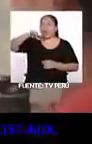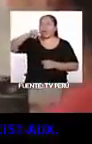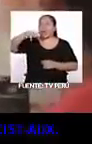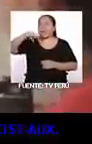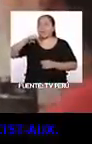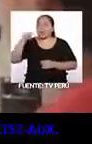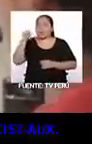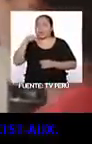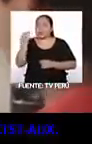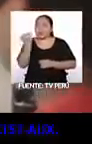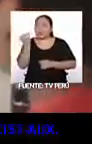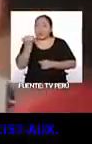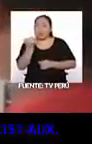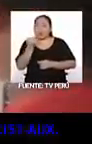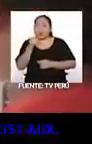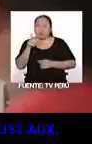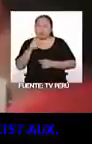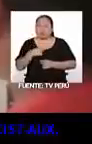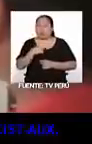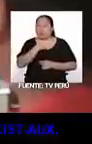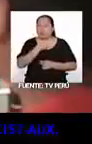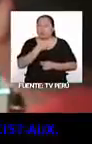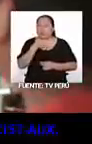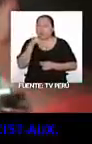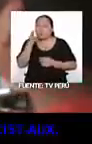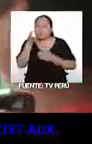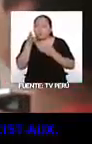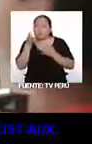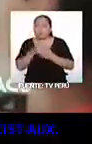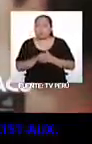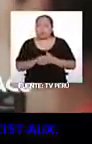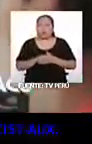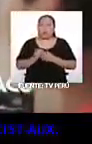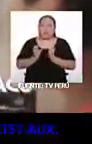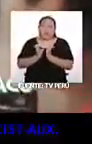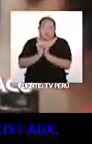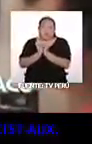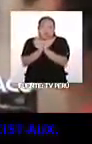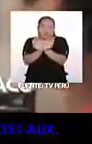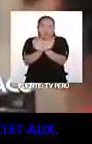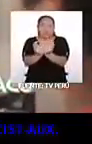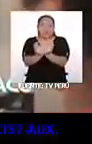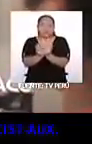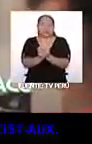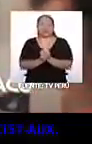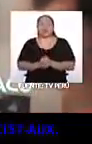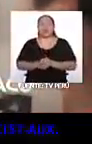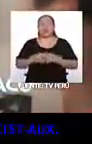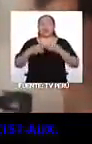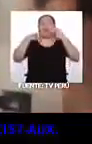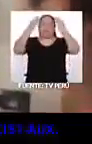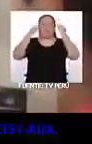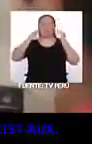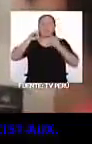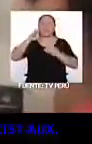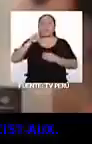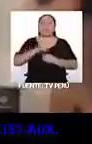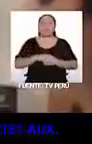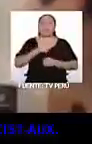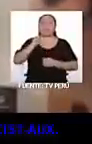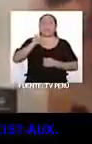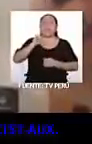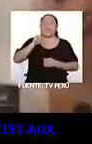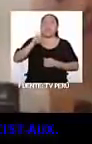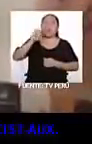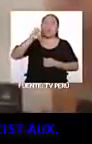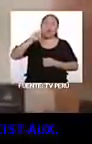Ya. Entonces, estos dibujitos, que yo también un montón veía, no sé si Dragon Ball, Caballeros del Zodiacco, Sailor Moon,